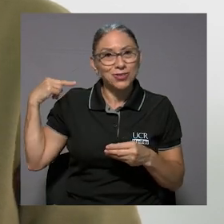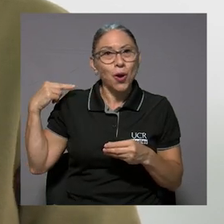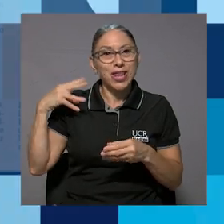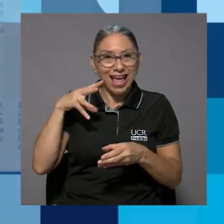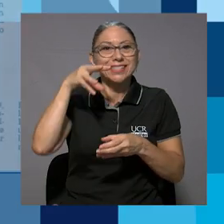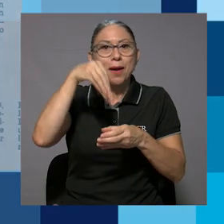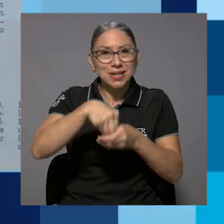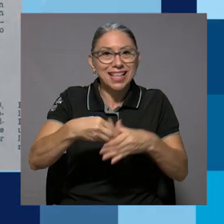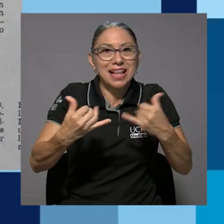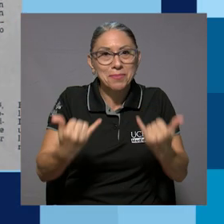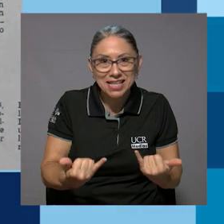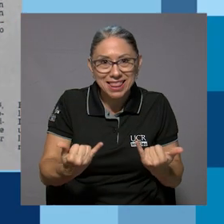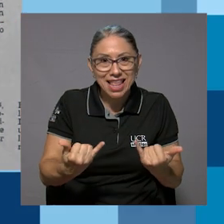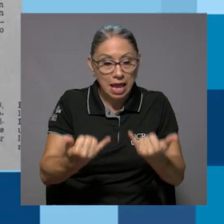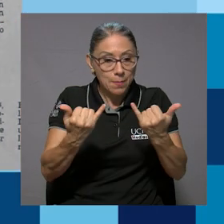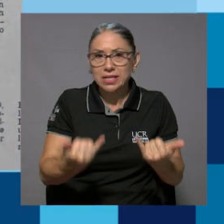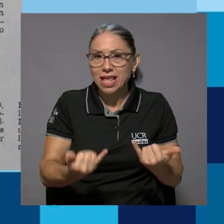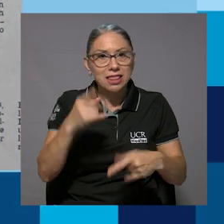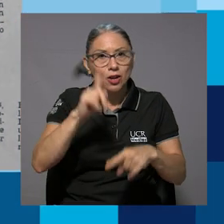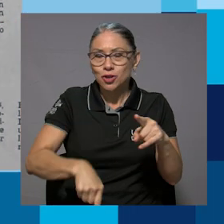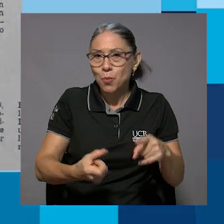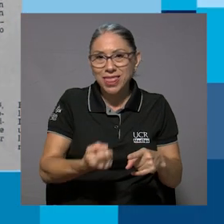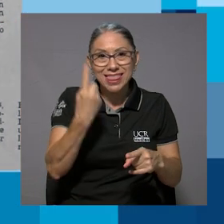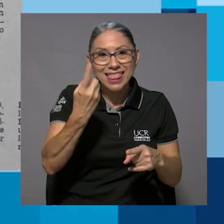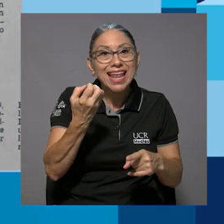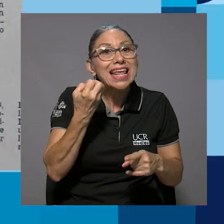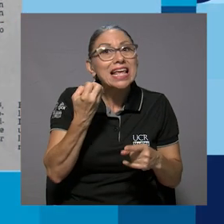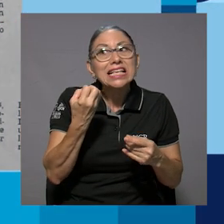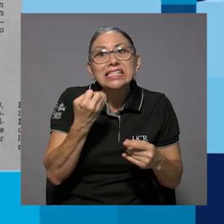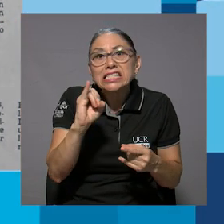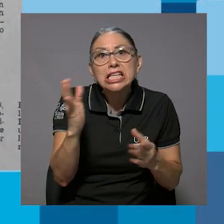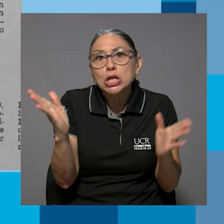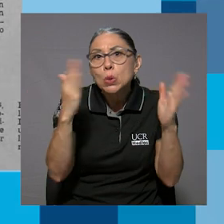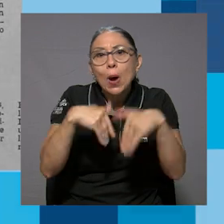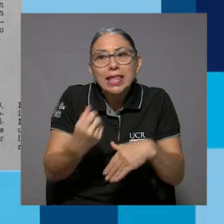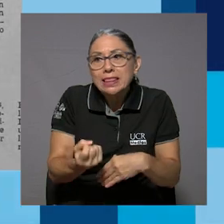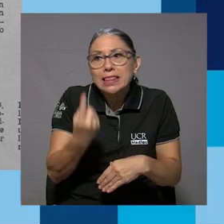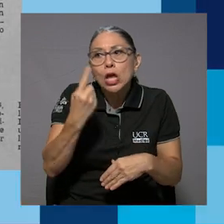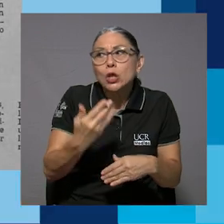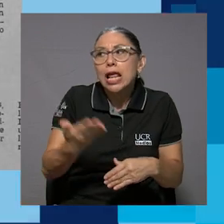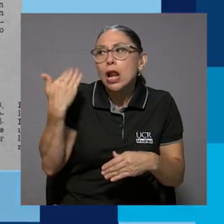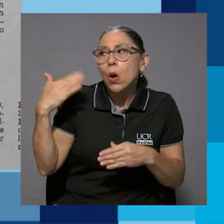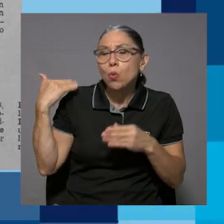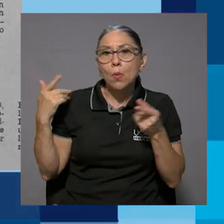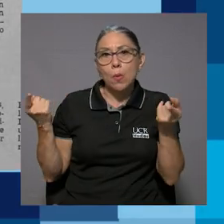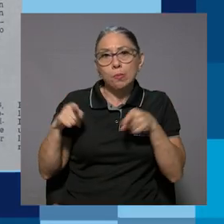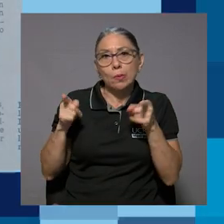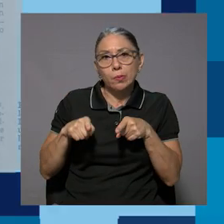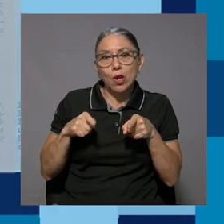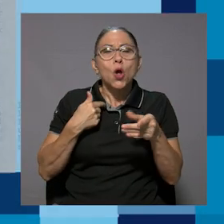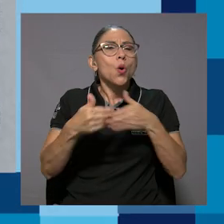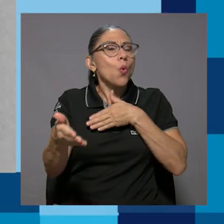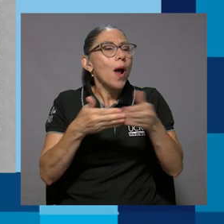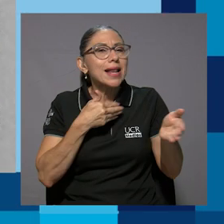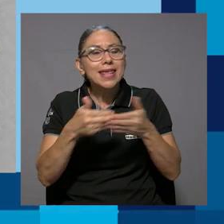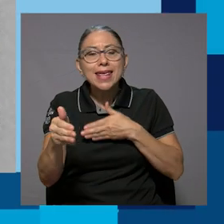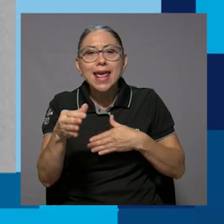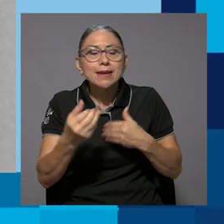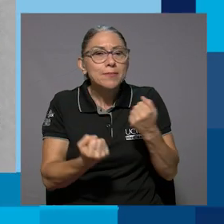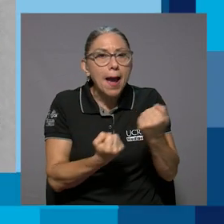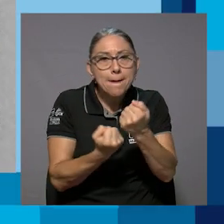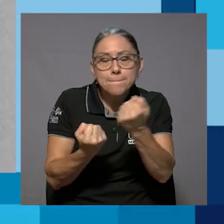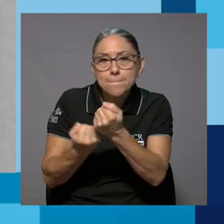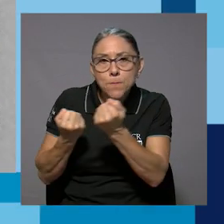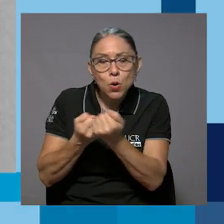la historia está presente en el presente, no se puede entender el presente sin entender sus antecedentes y, en ese caso, cualquier